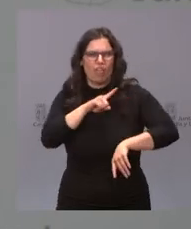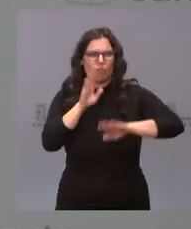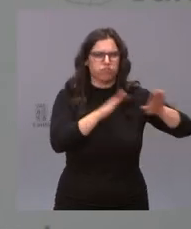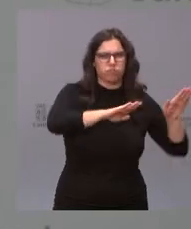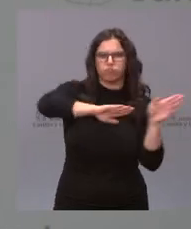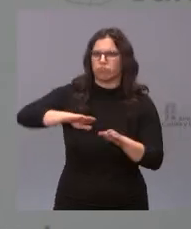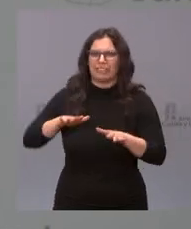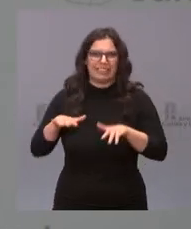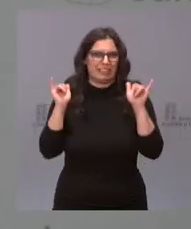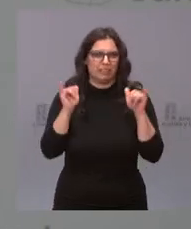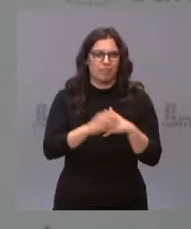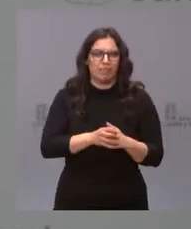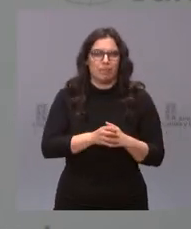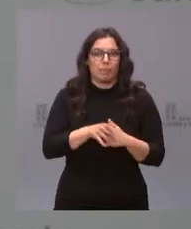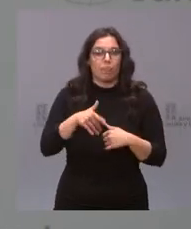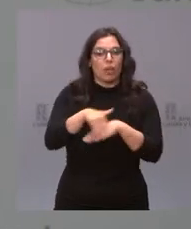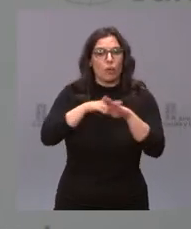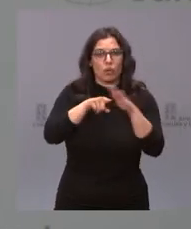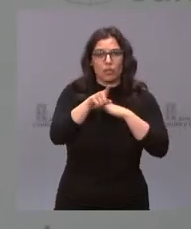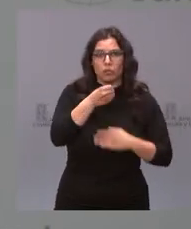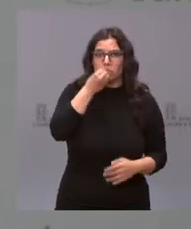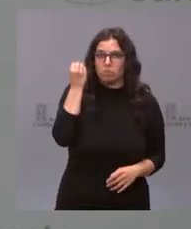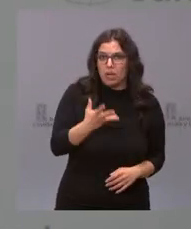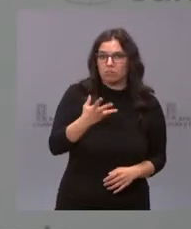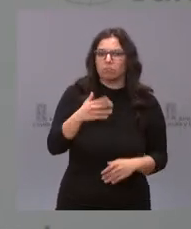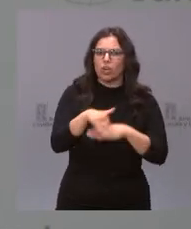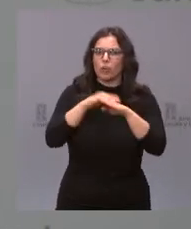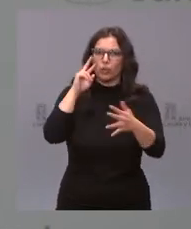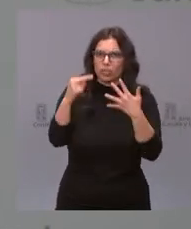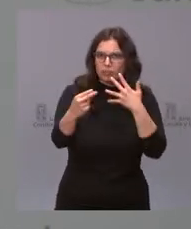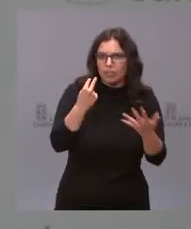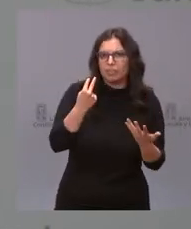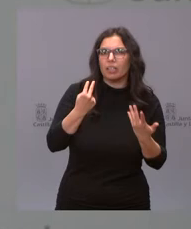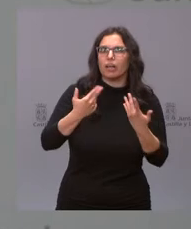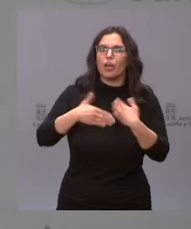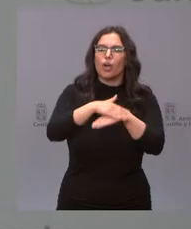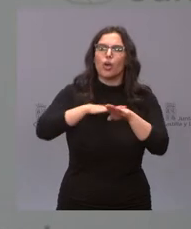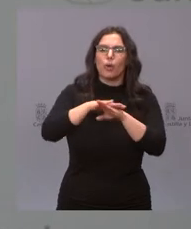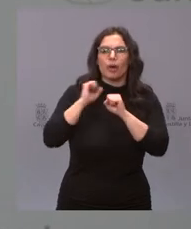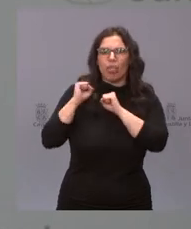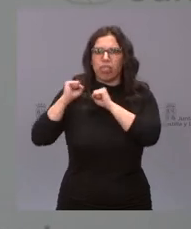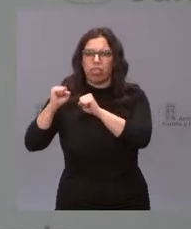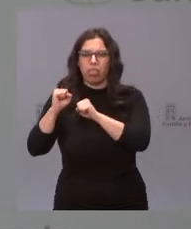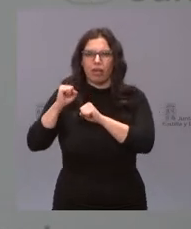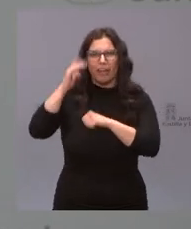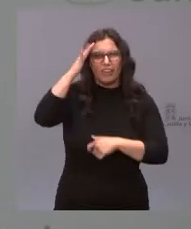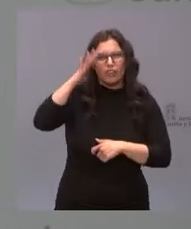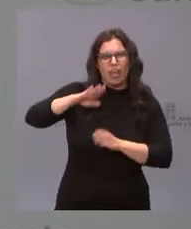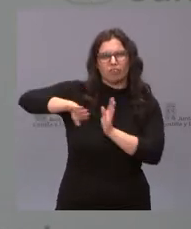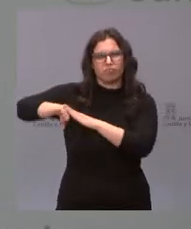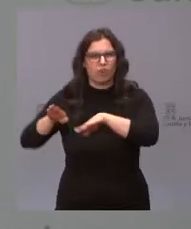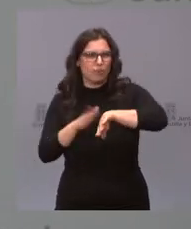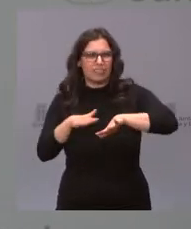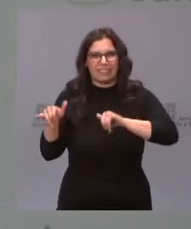funciona, un gobierno de buena gestión, un gobierno transparente, un gobierno sin depender de extremos, un gobierno con